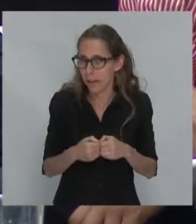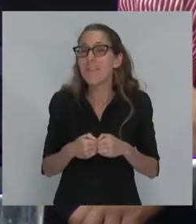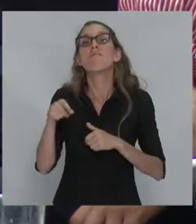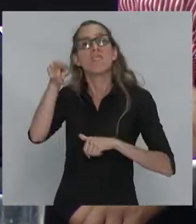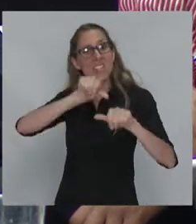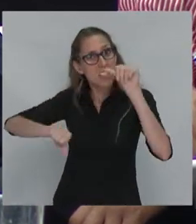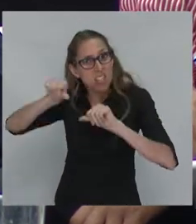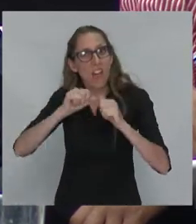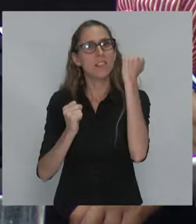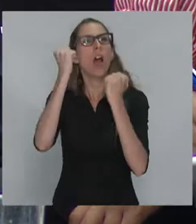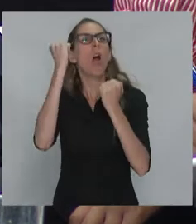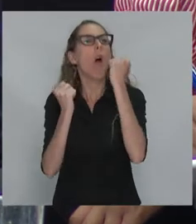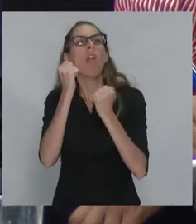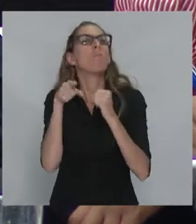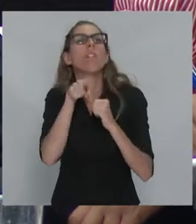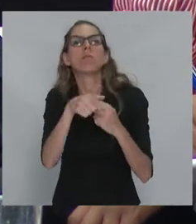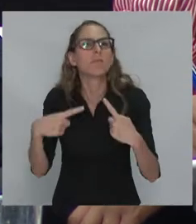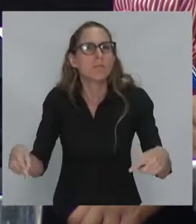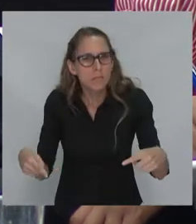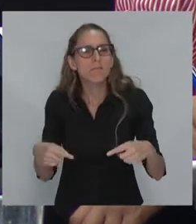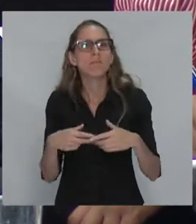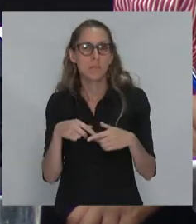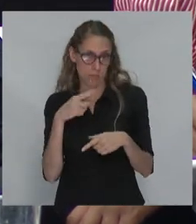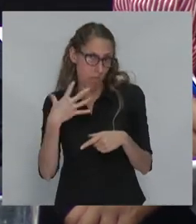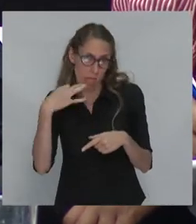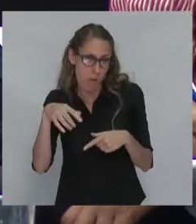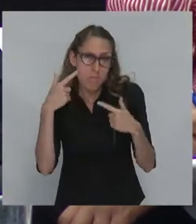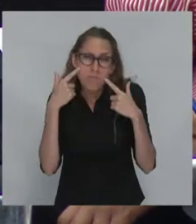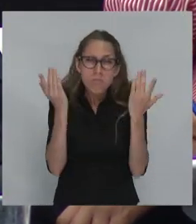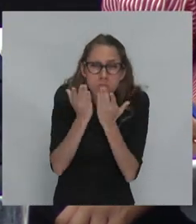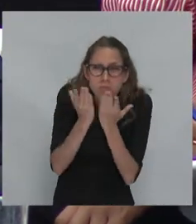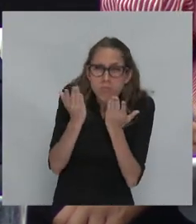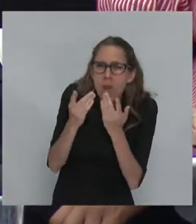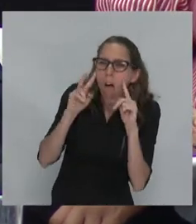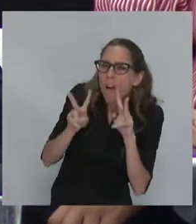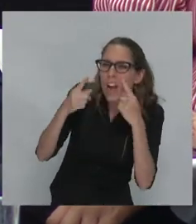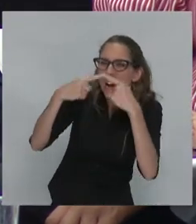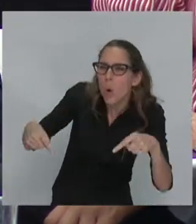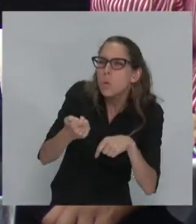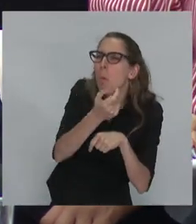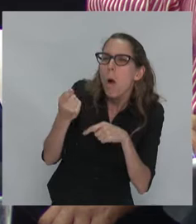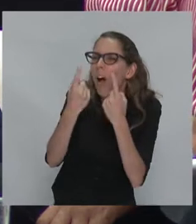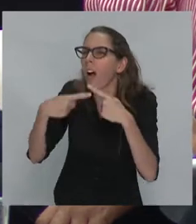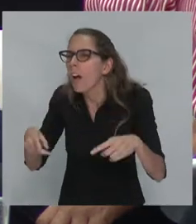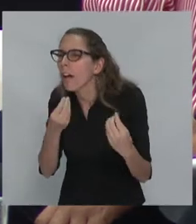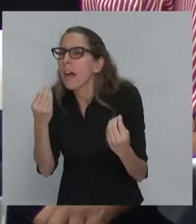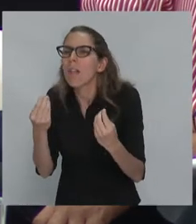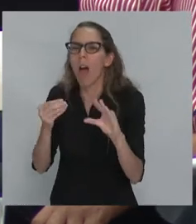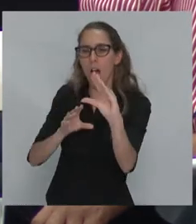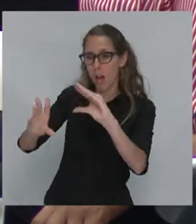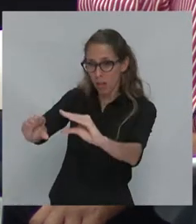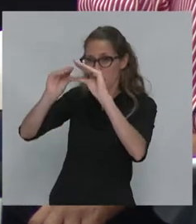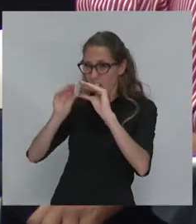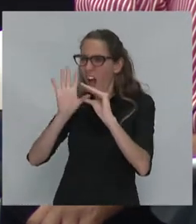ciencia económica de que hay que estudiar los recursos escasos y cómo reorganizar